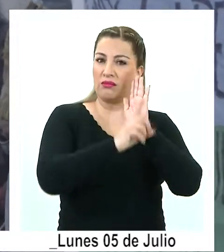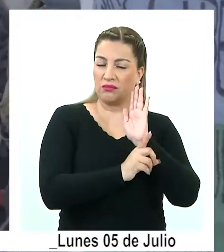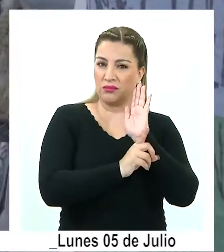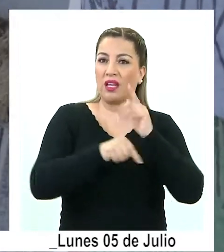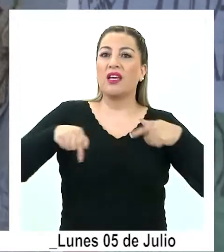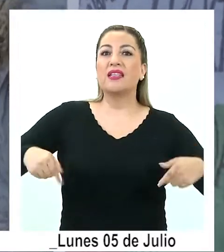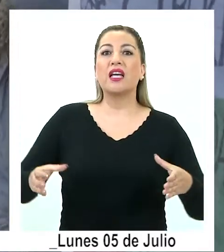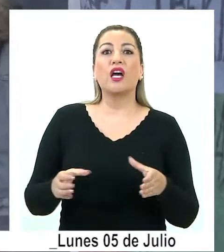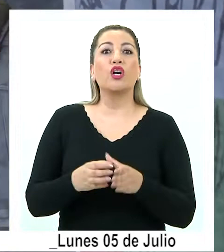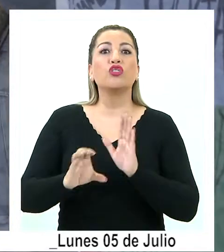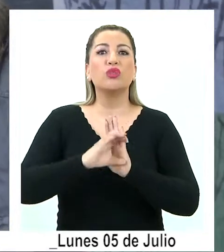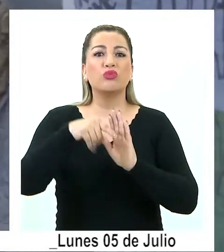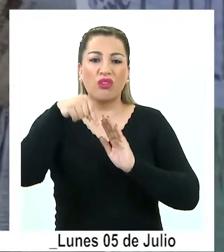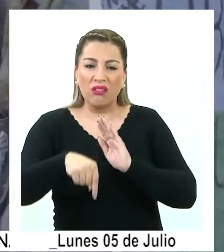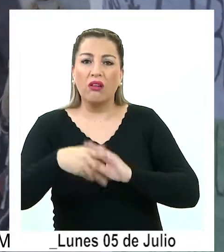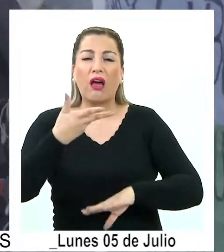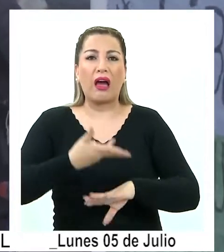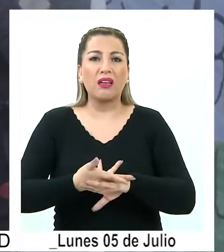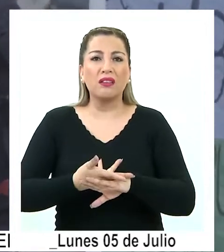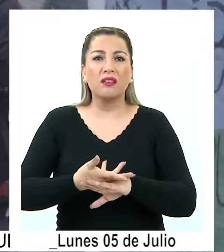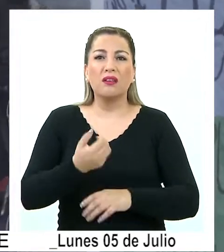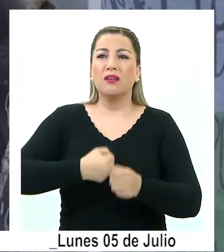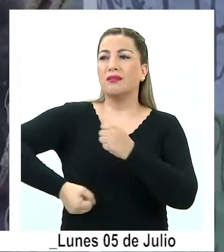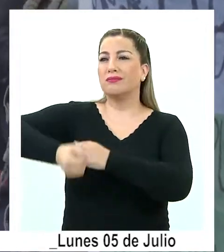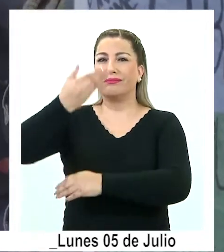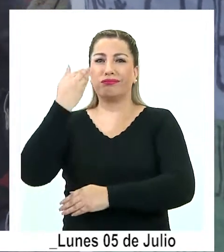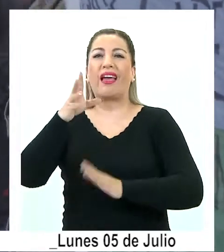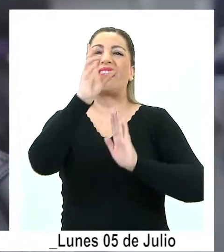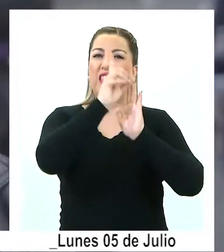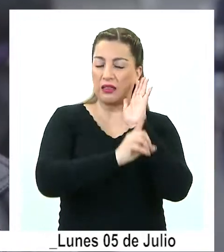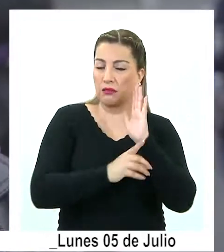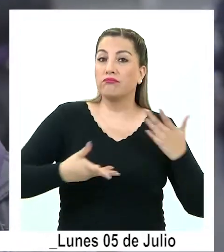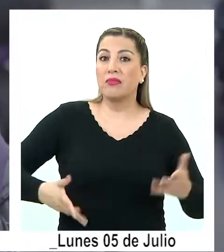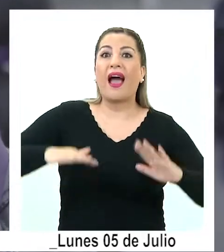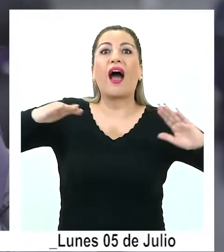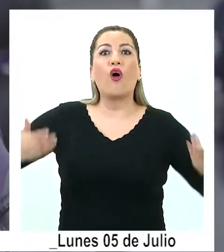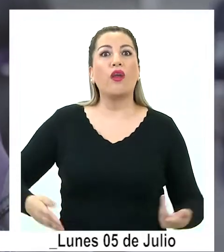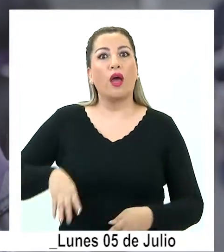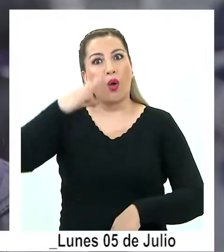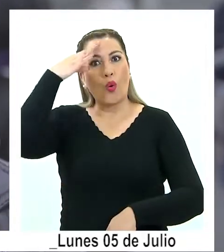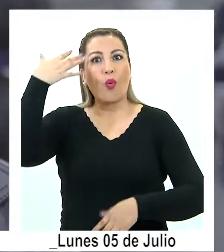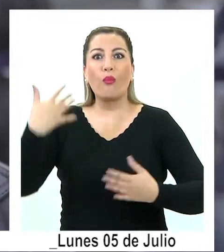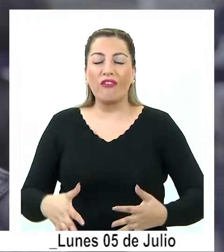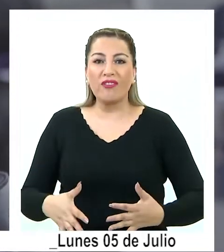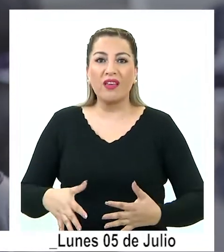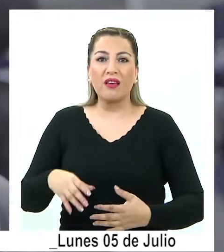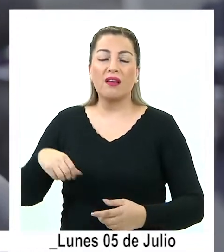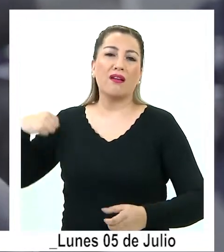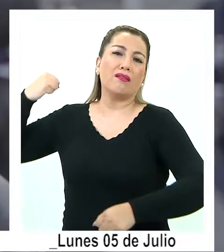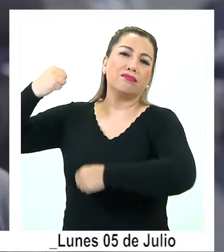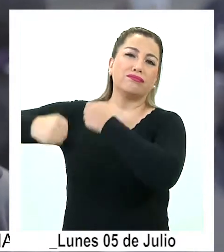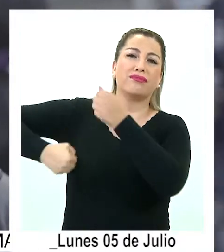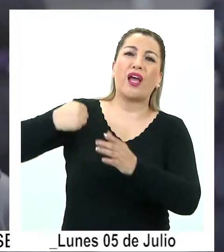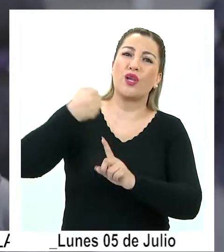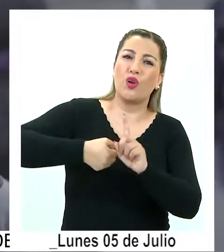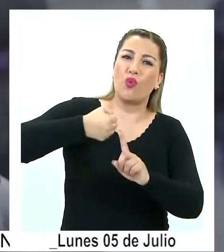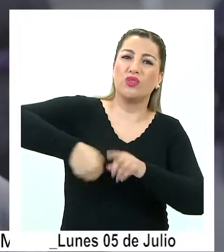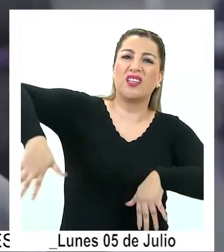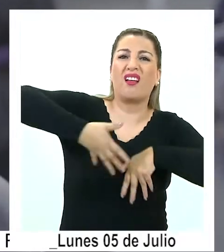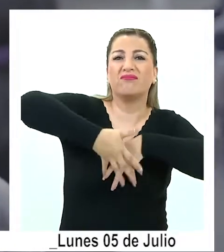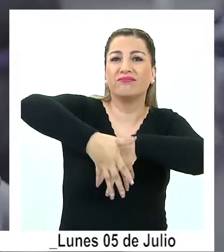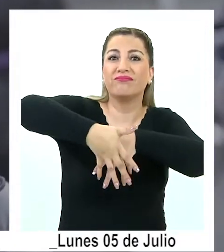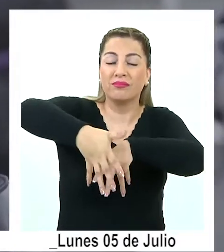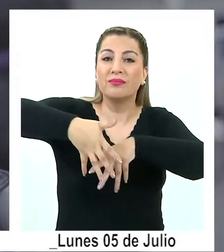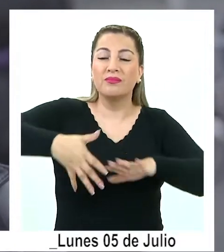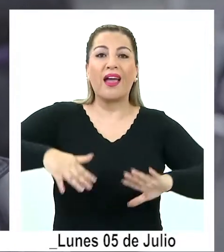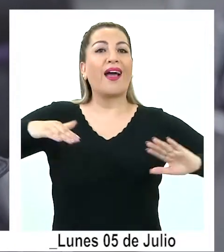Porque esta constitución que tenemos hoy, la tenemos desde los tiempos de dictadura. Y por fin, por fin, después de tantas luchas en